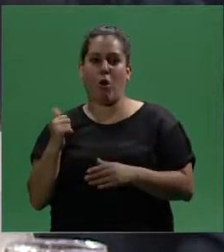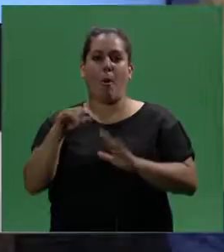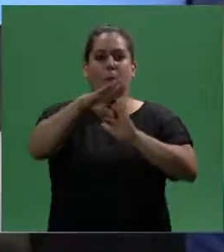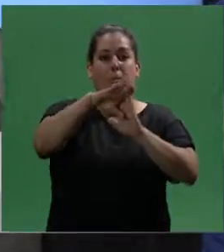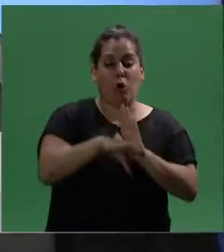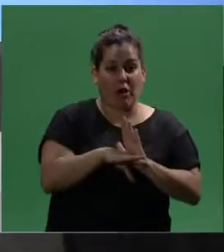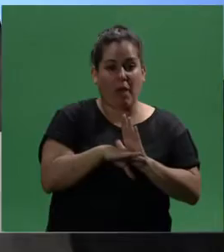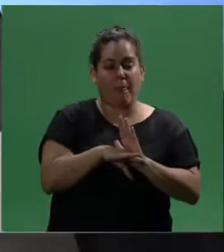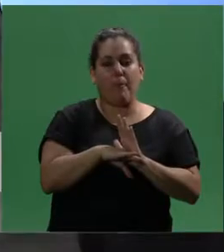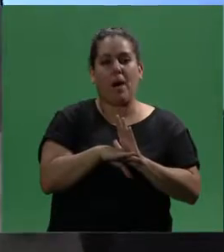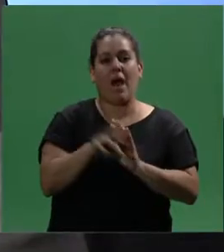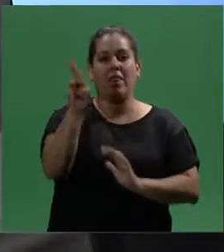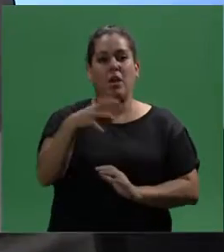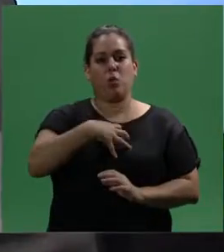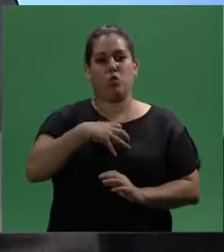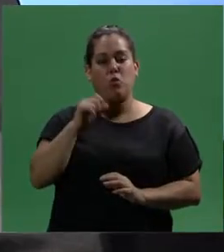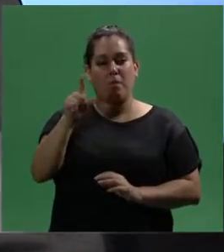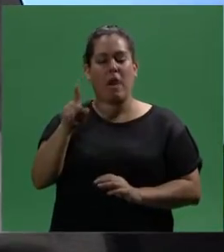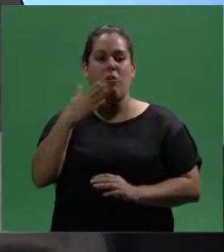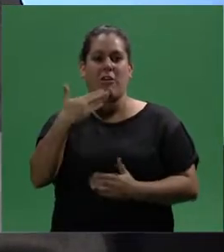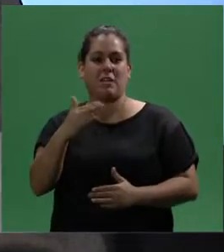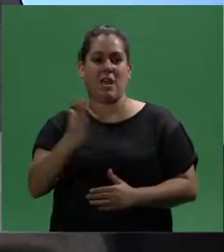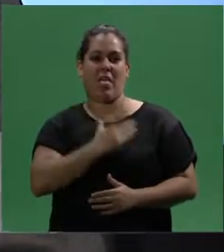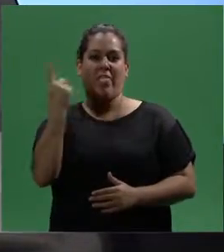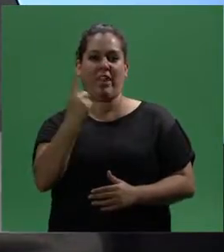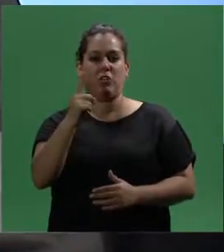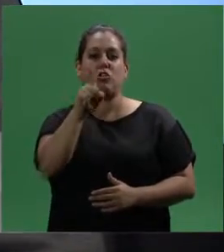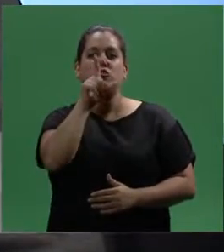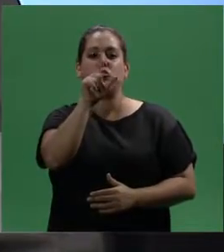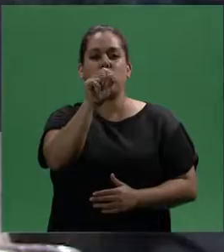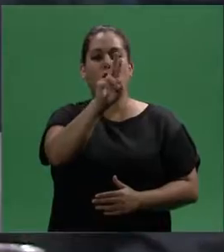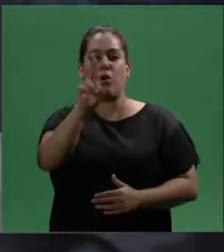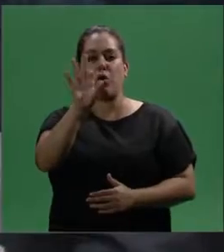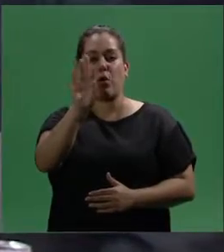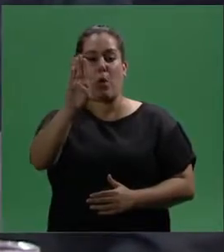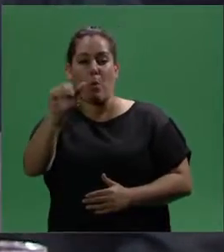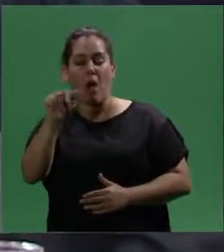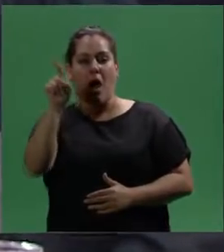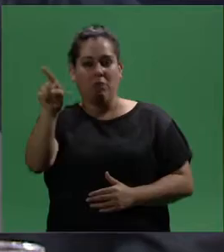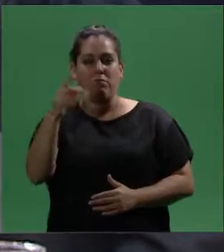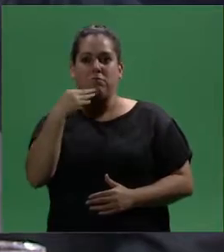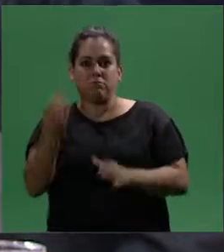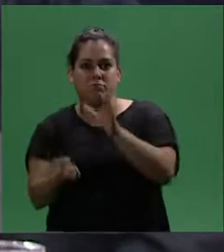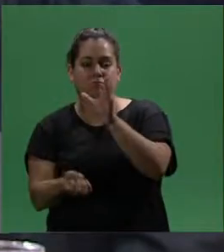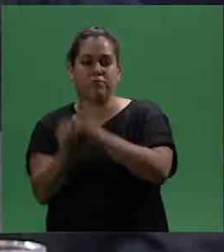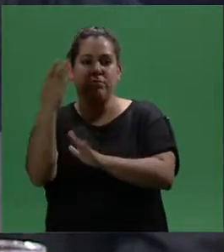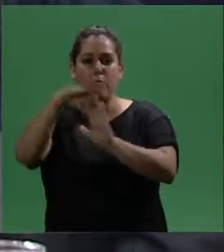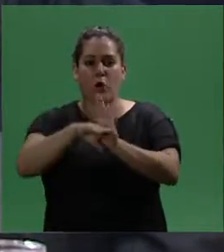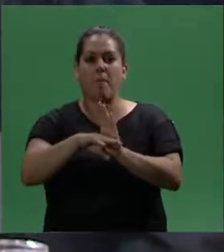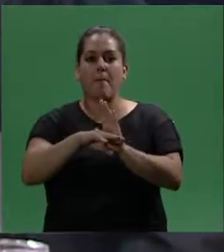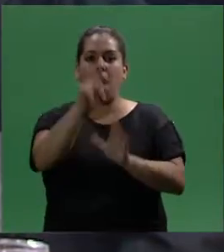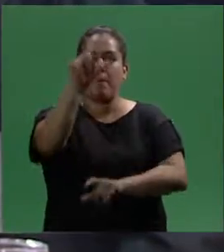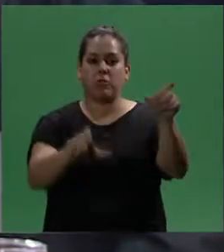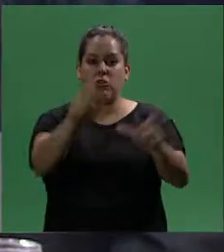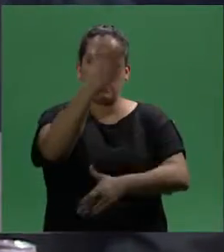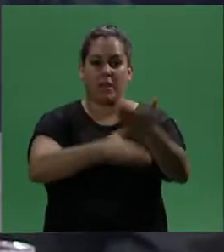instaló el programa de recursos humanos que lleva adelante el doctor Torrova, sobre el ingreso de las personas con discapacidad en